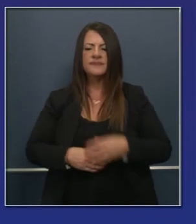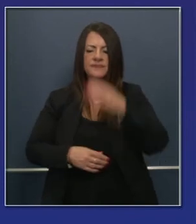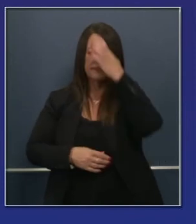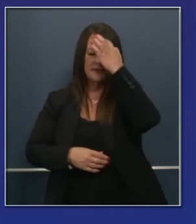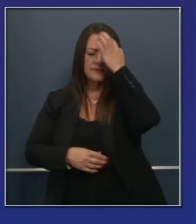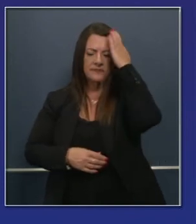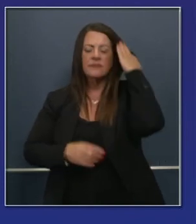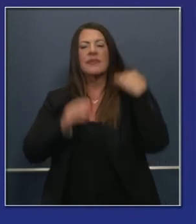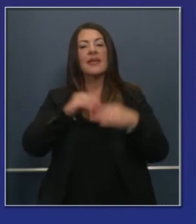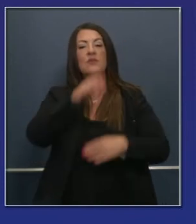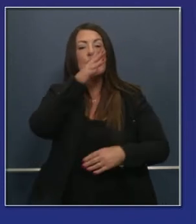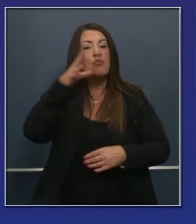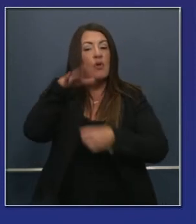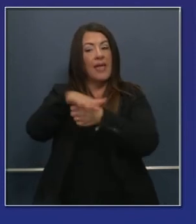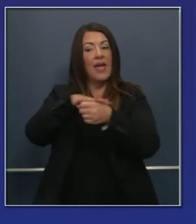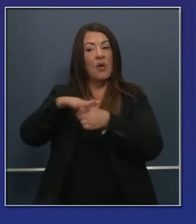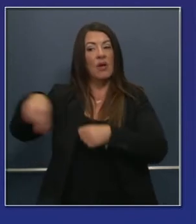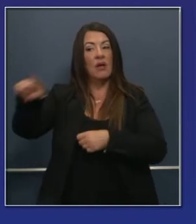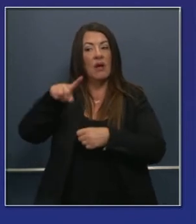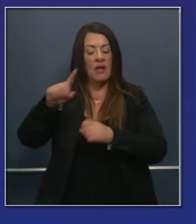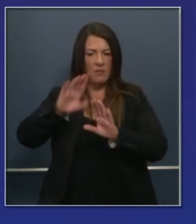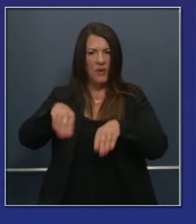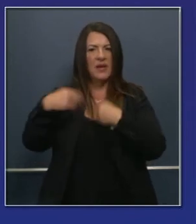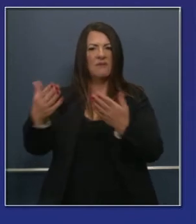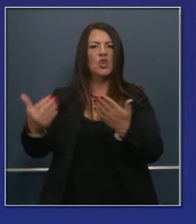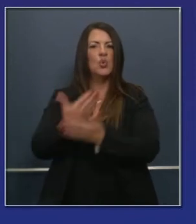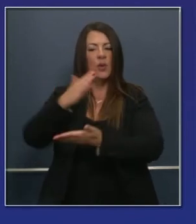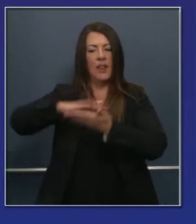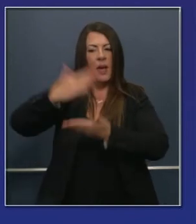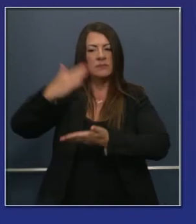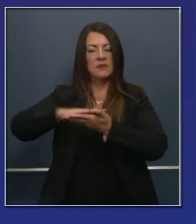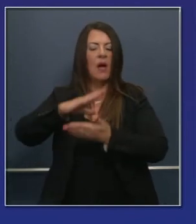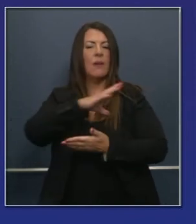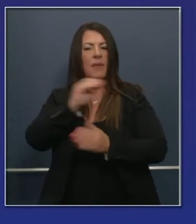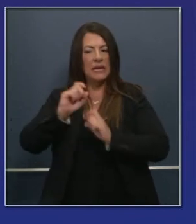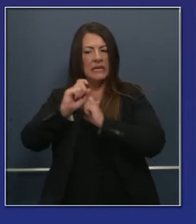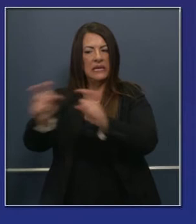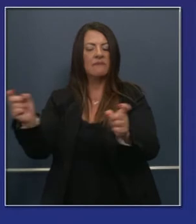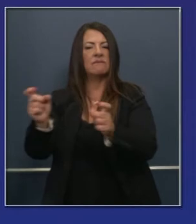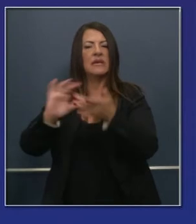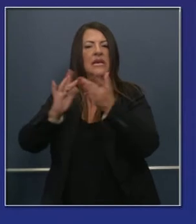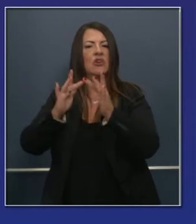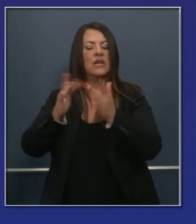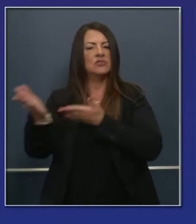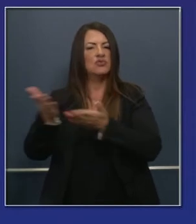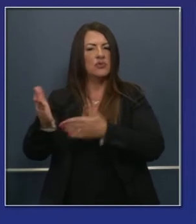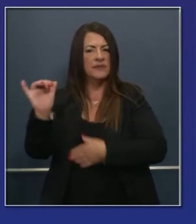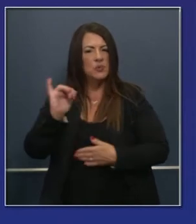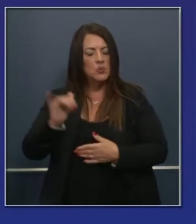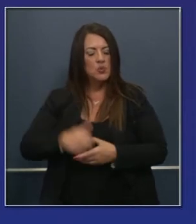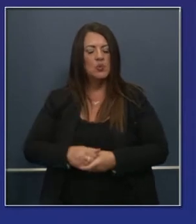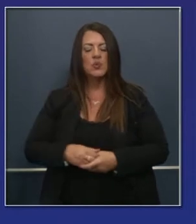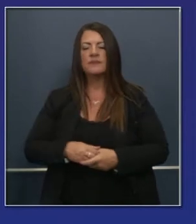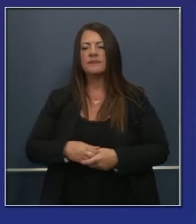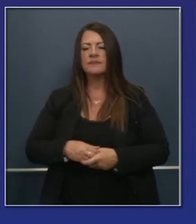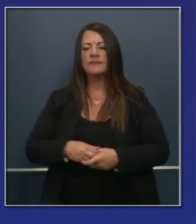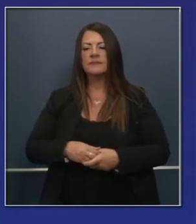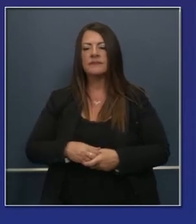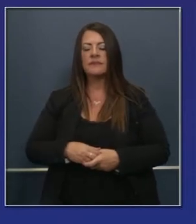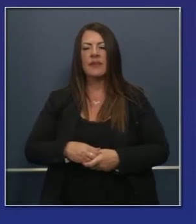en estos lugares rurales, en San Lucas, cada estudiante tiene un laptop o una computadora portátil, internet.